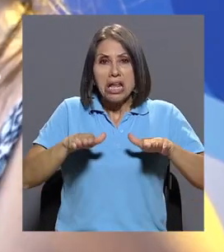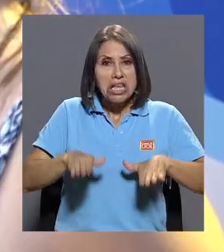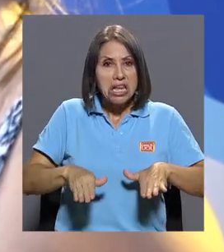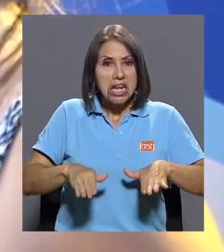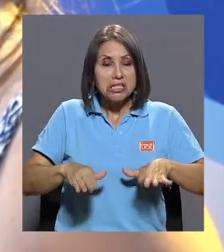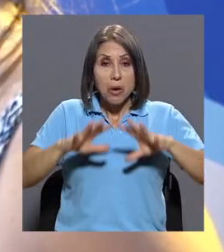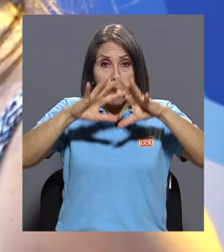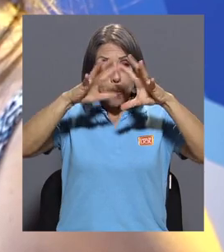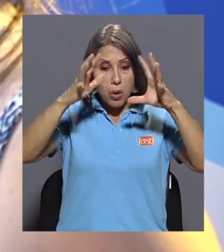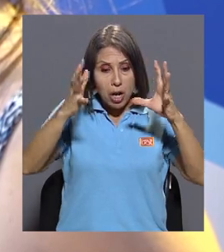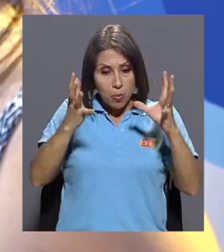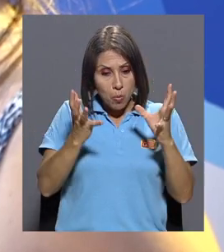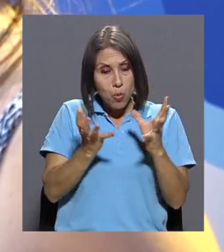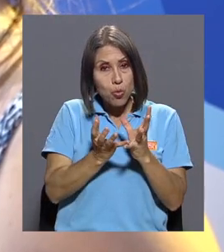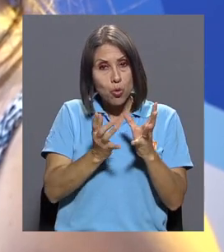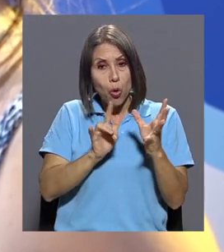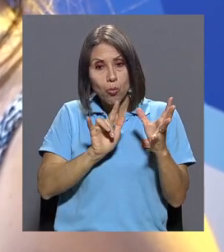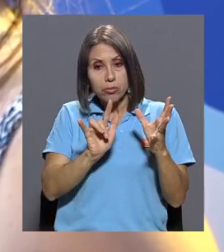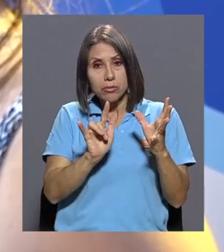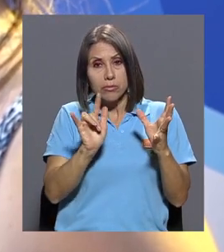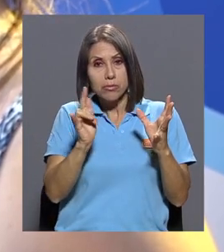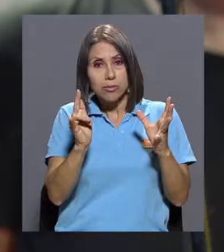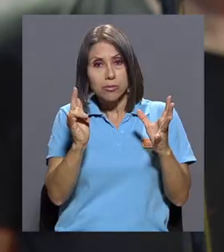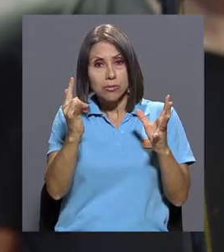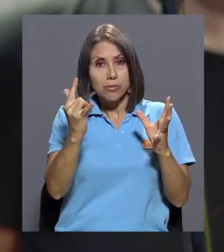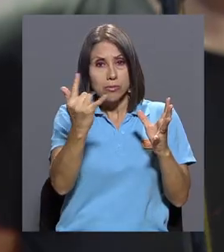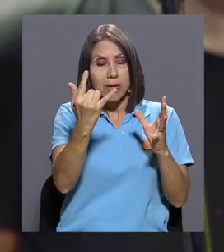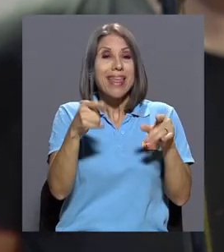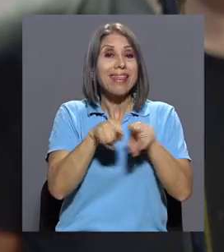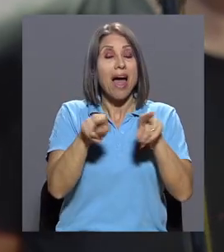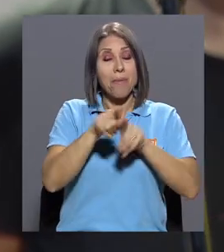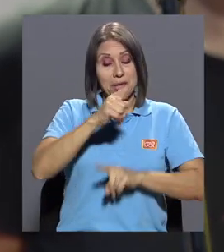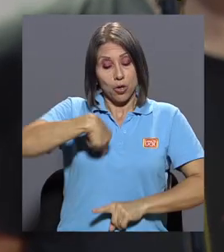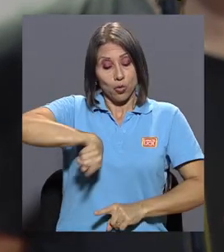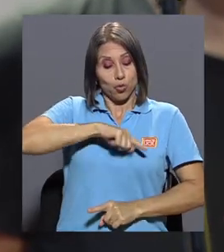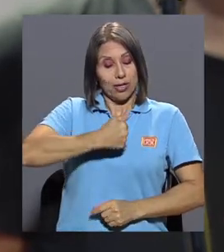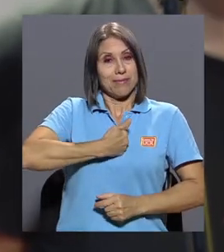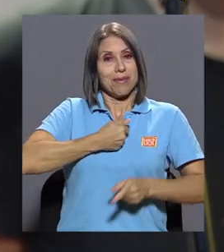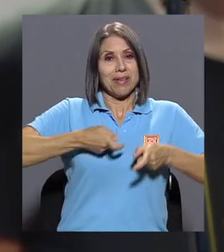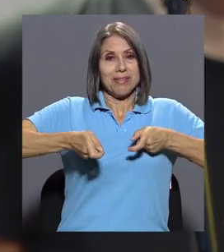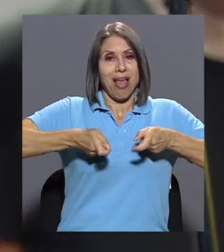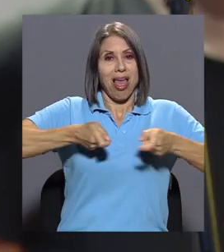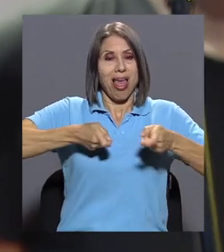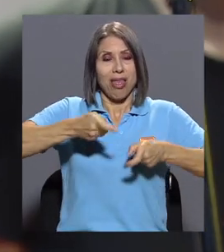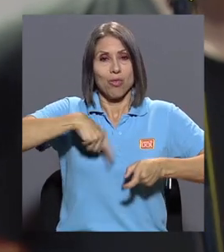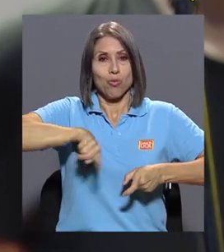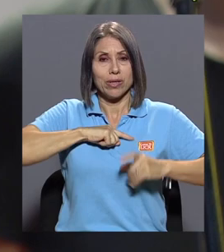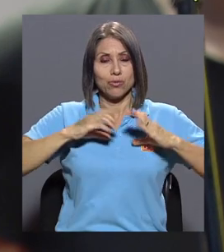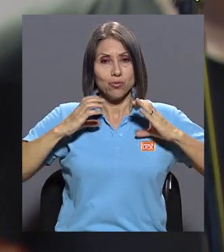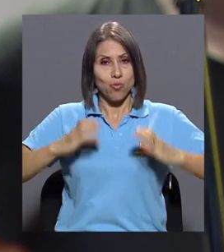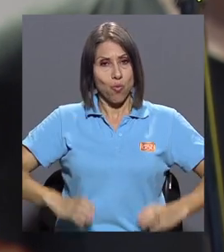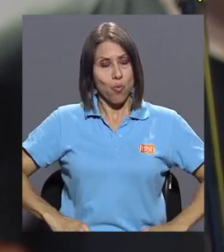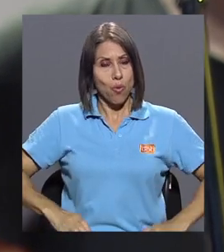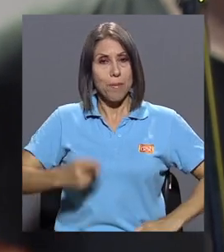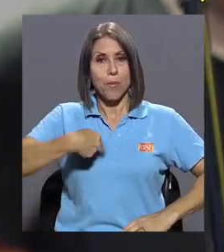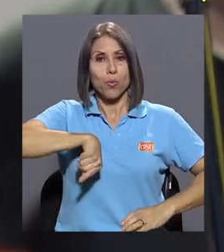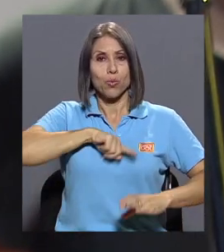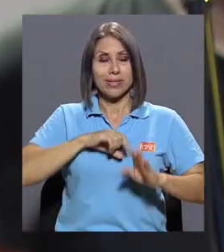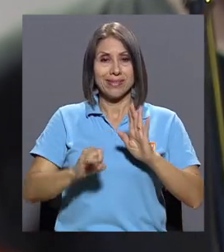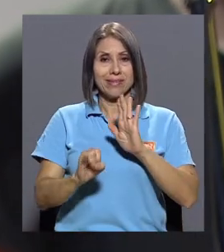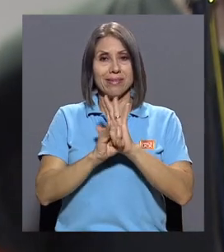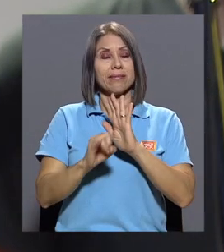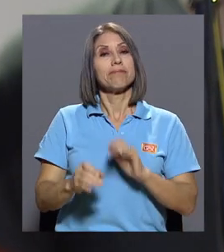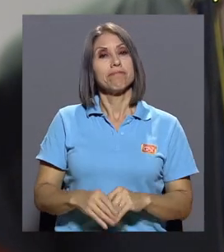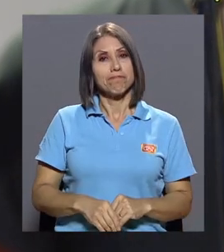viajar geográficamente como viajar a través de nosotras mismas con la autonomía de nuestro cuerpo, de nuestra